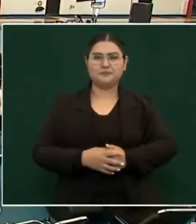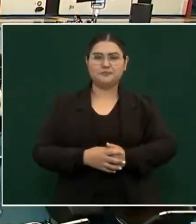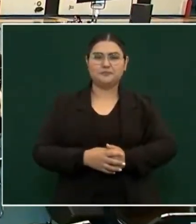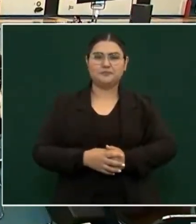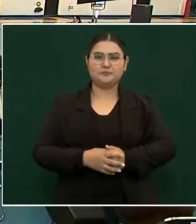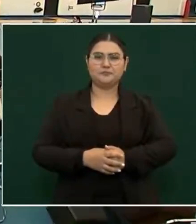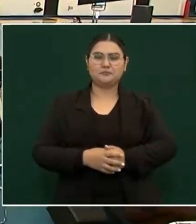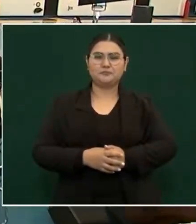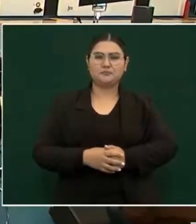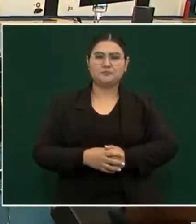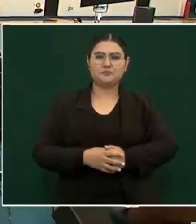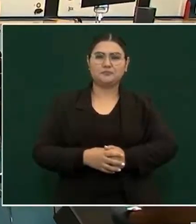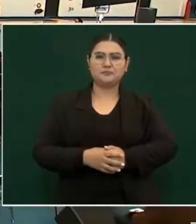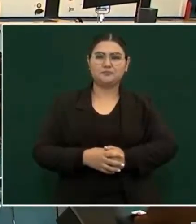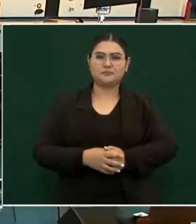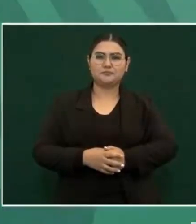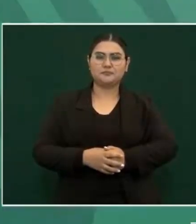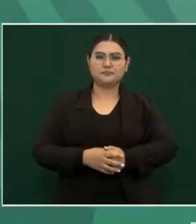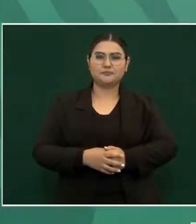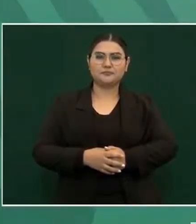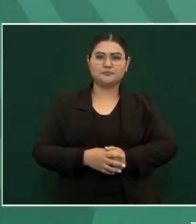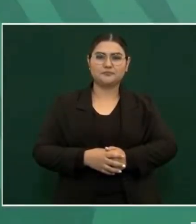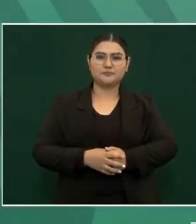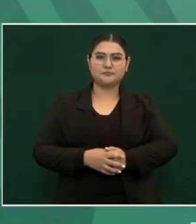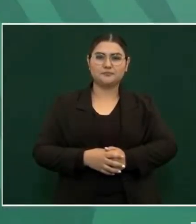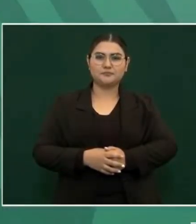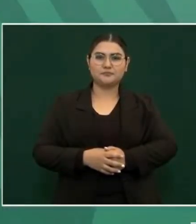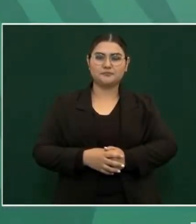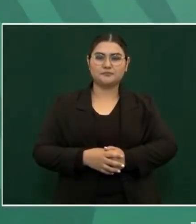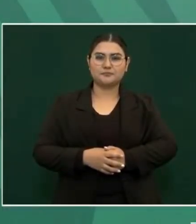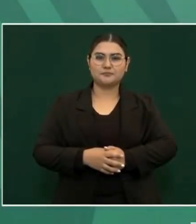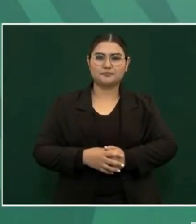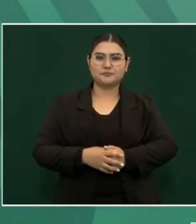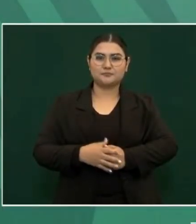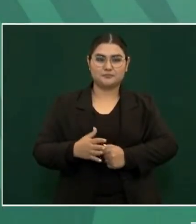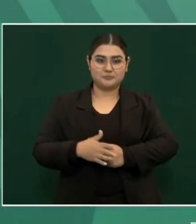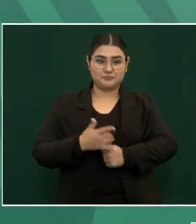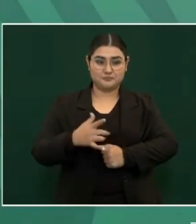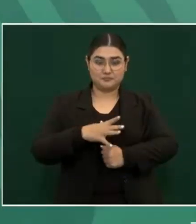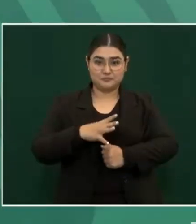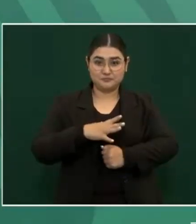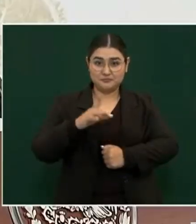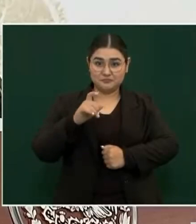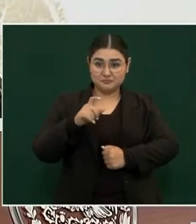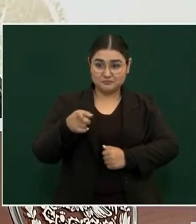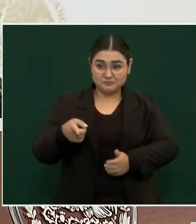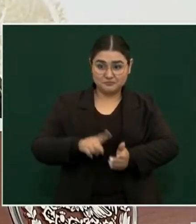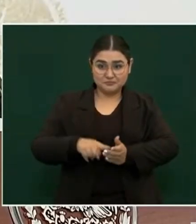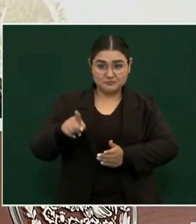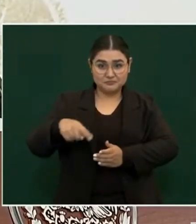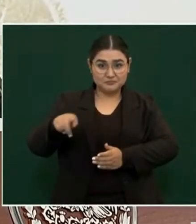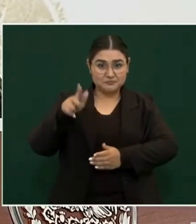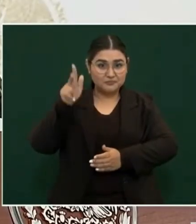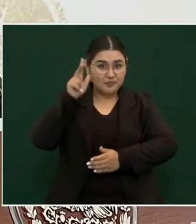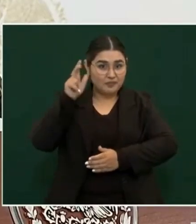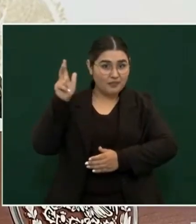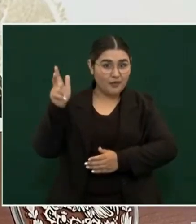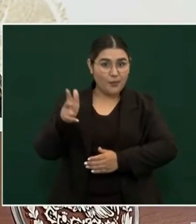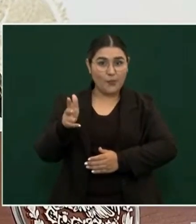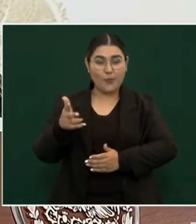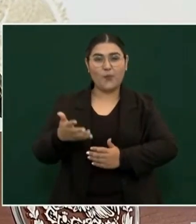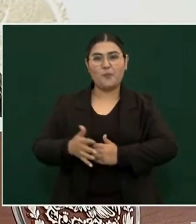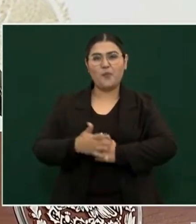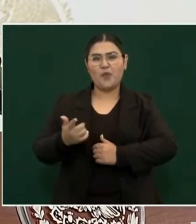por qué se tiene agua en esa zona de Hidalgo porque se